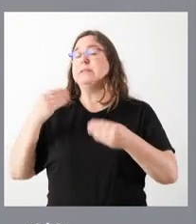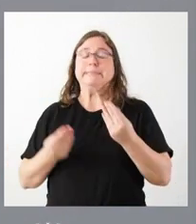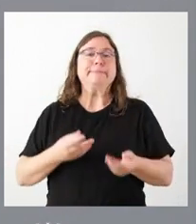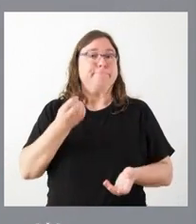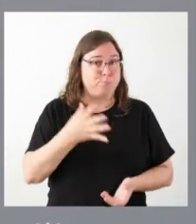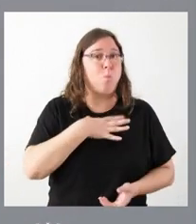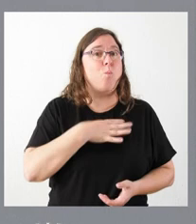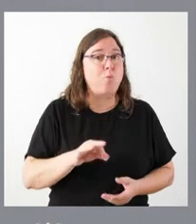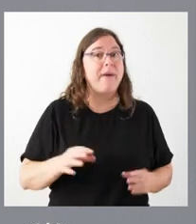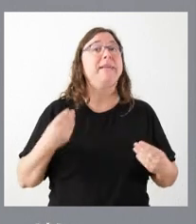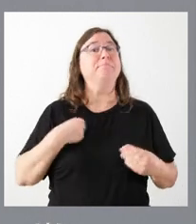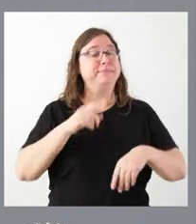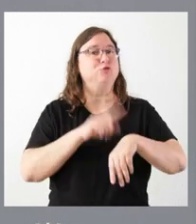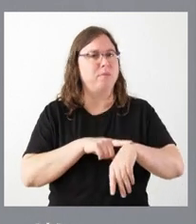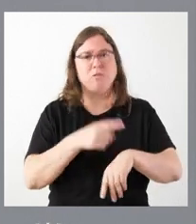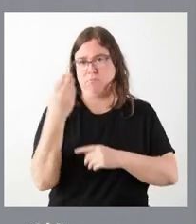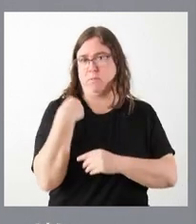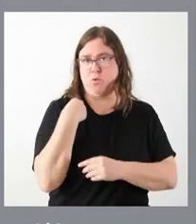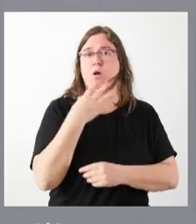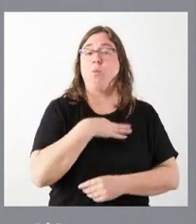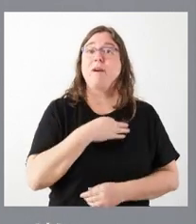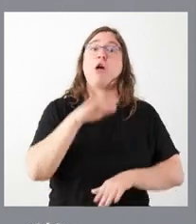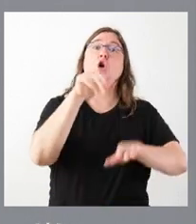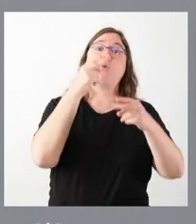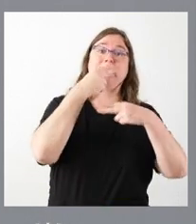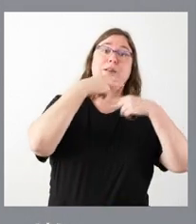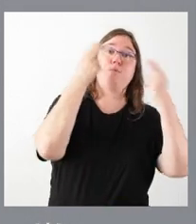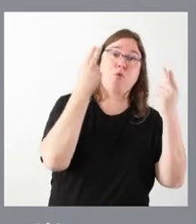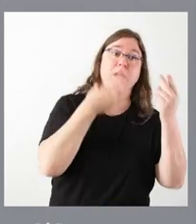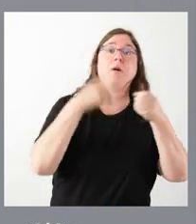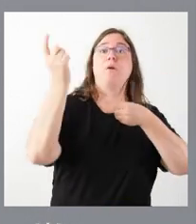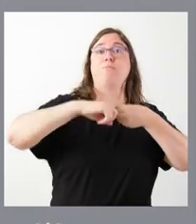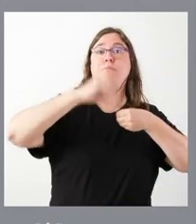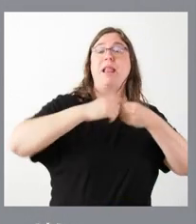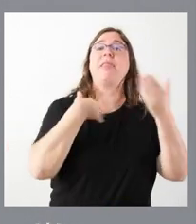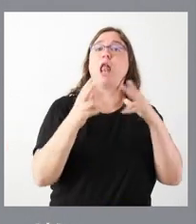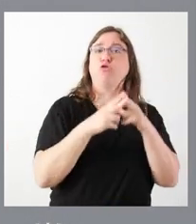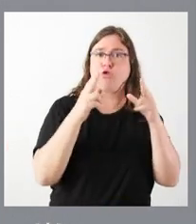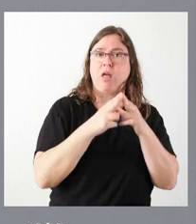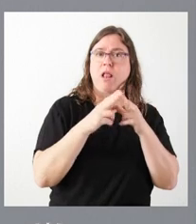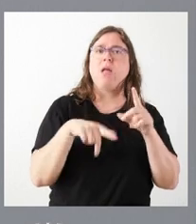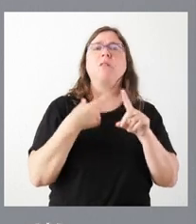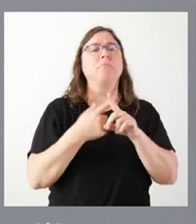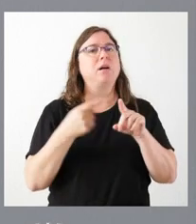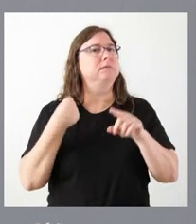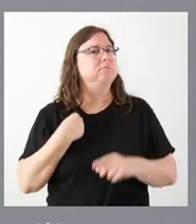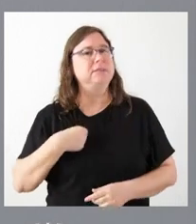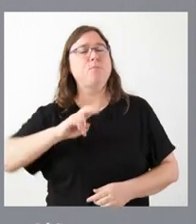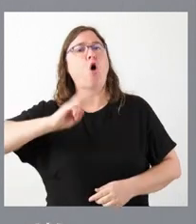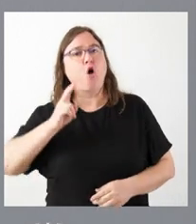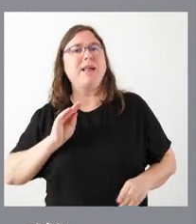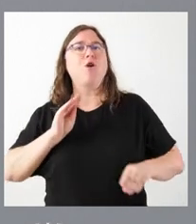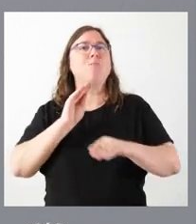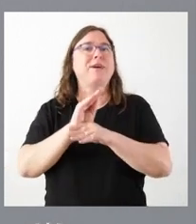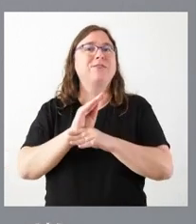lo que son las ayudas en convocatoria pública a la que se puedan presentar el diálogo social con aquellas otras ayudas